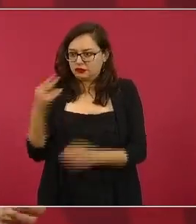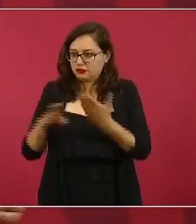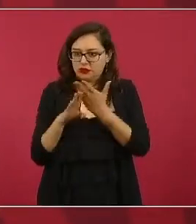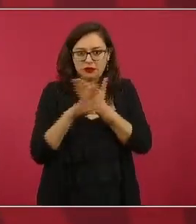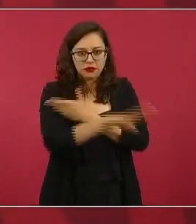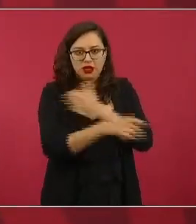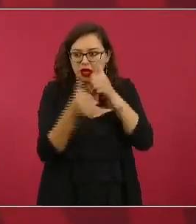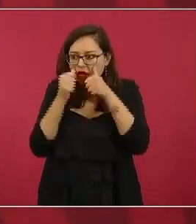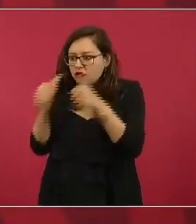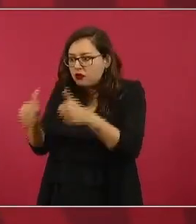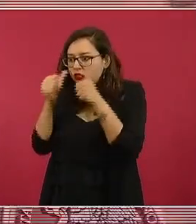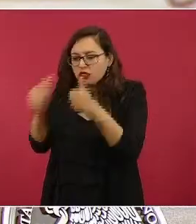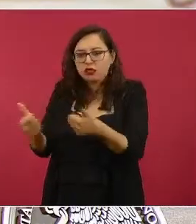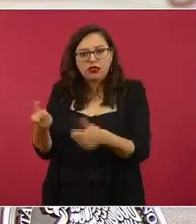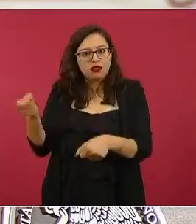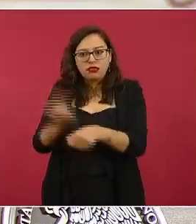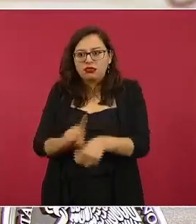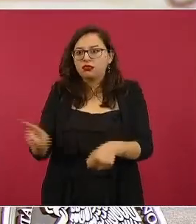luchando por eso